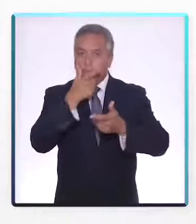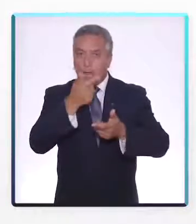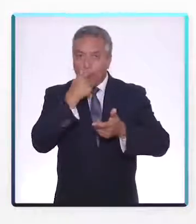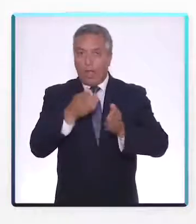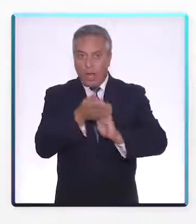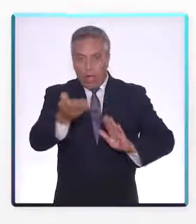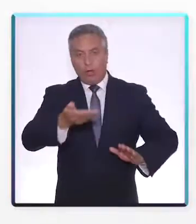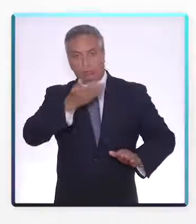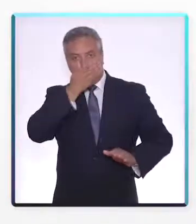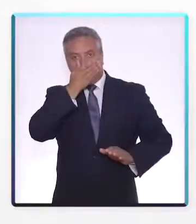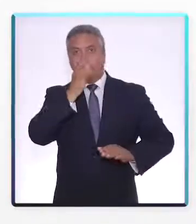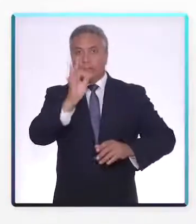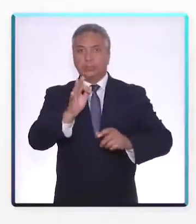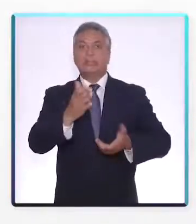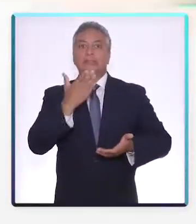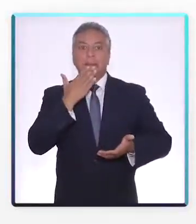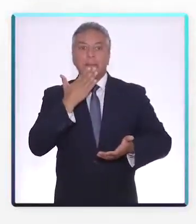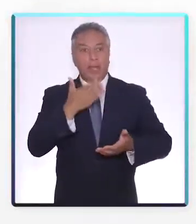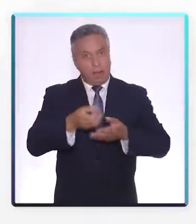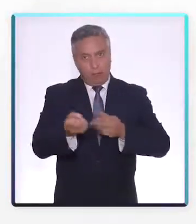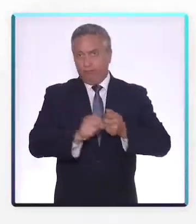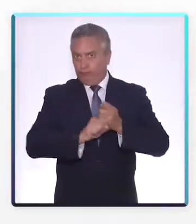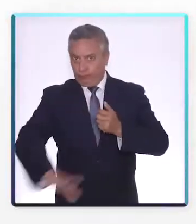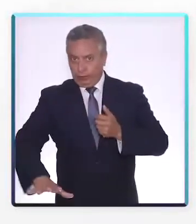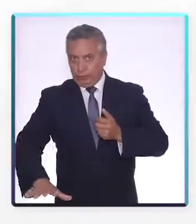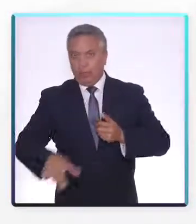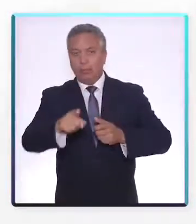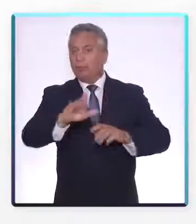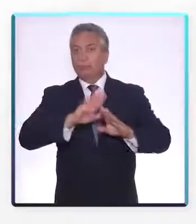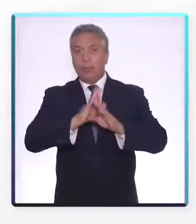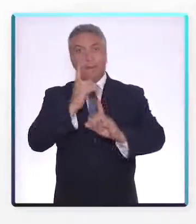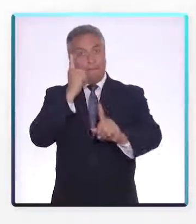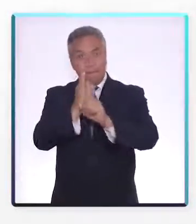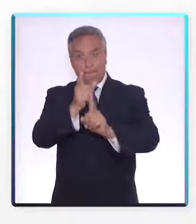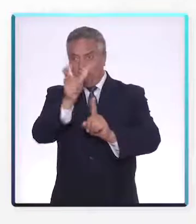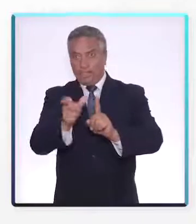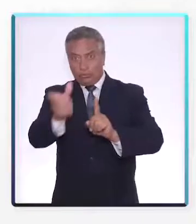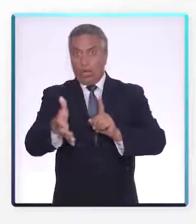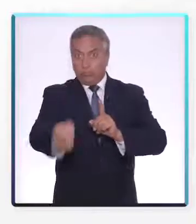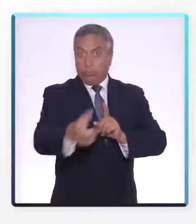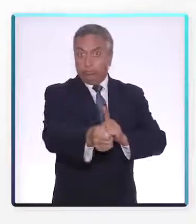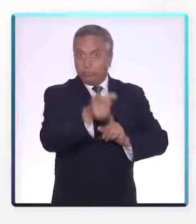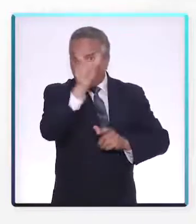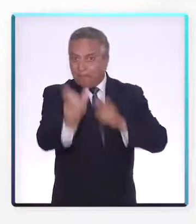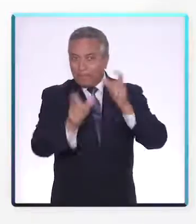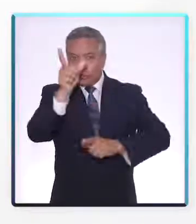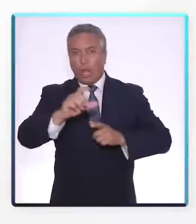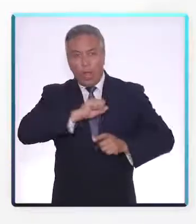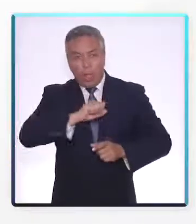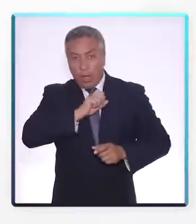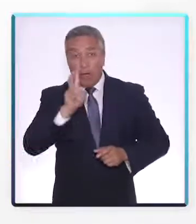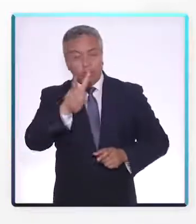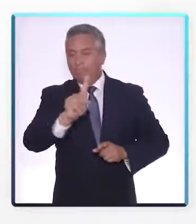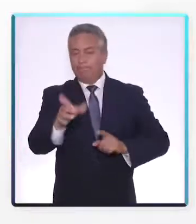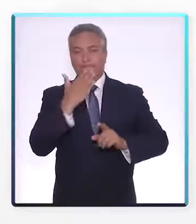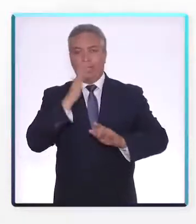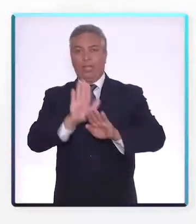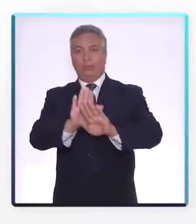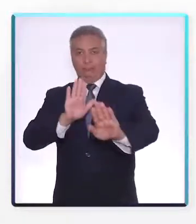con pañuelos desechables y elimínelos. Evite tocar o acercarse a personas con infecciones respiratorias.